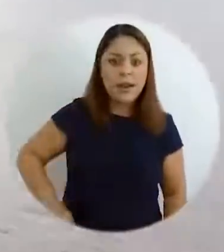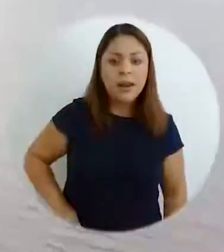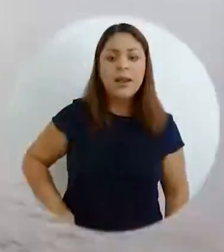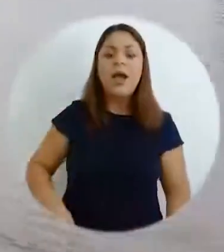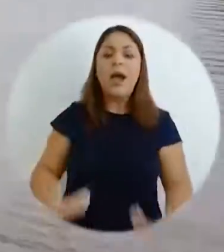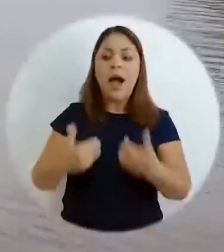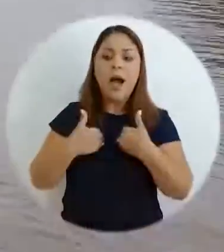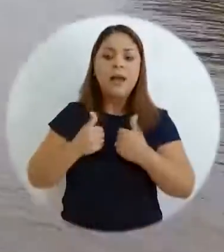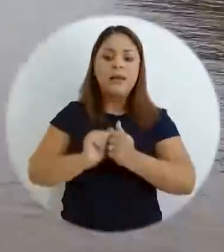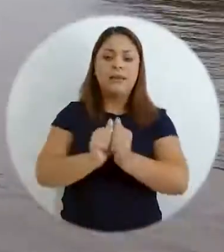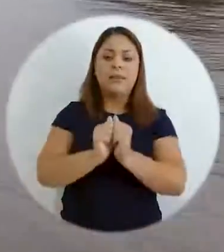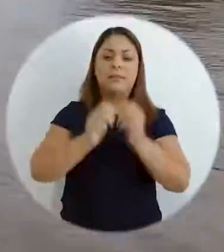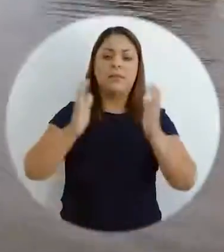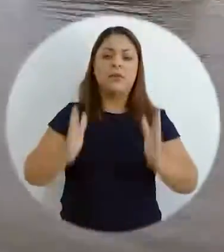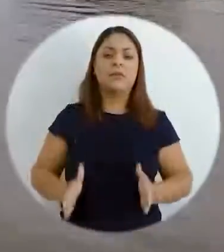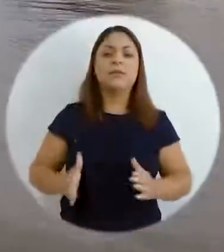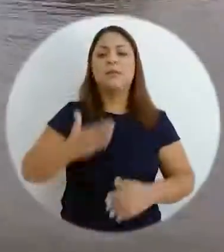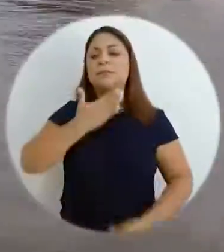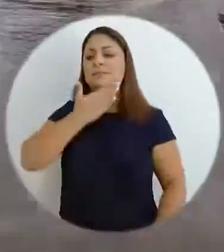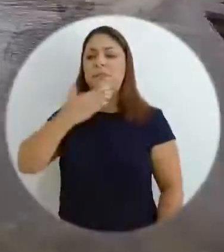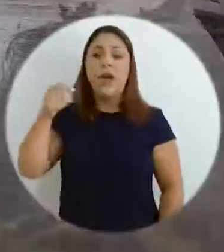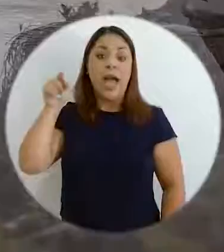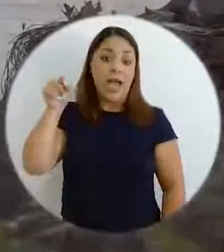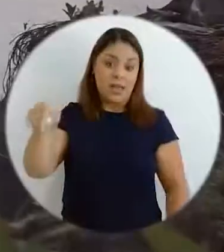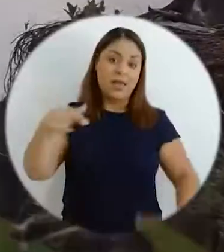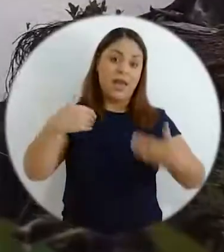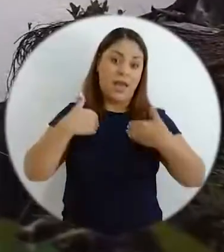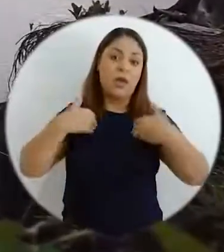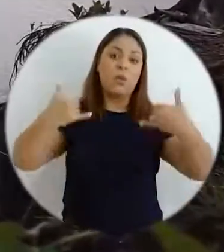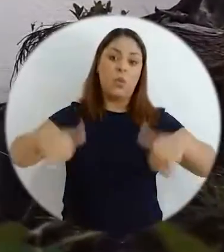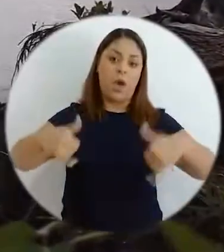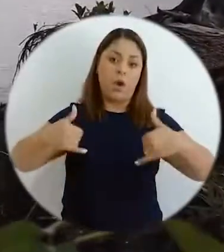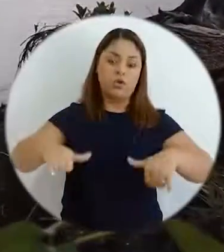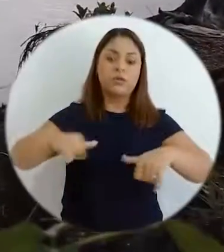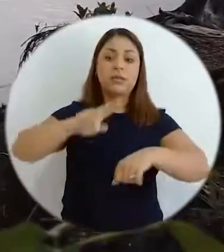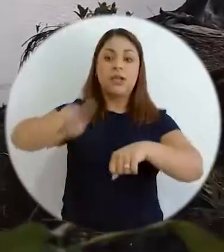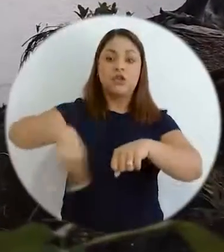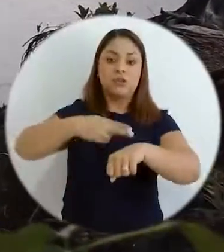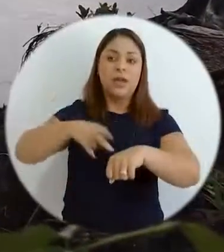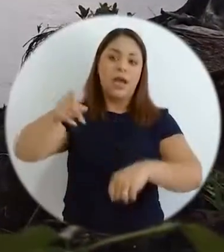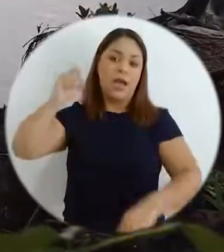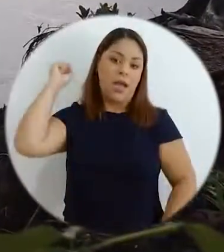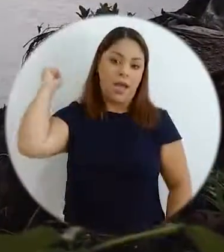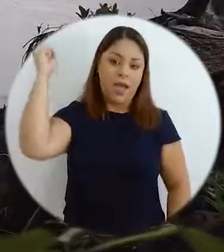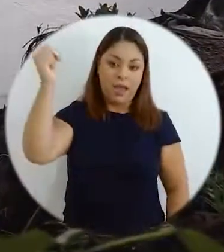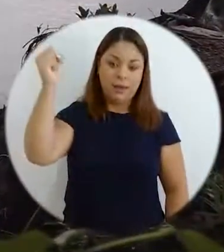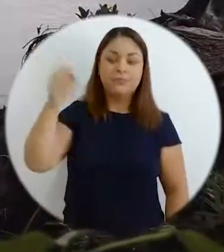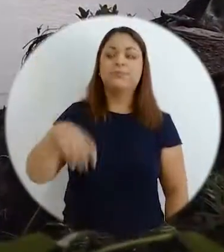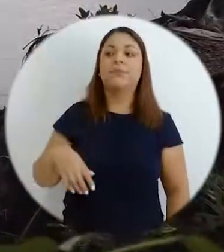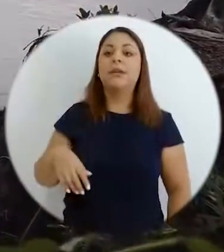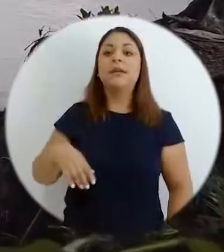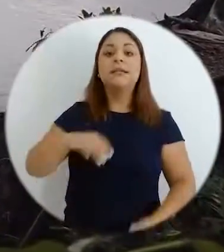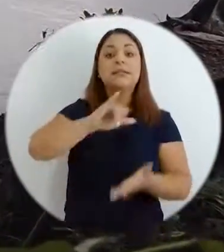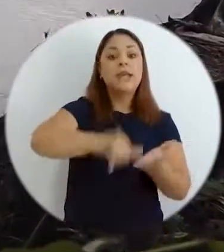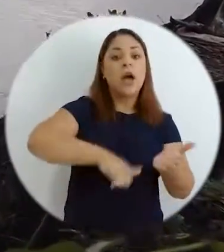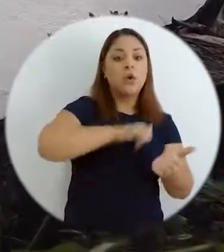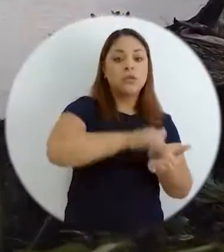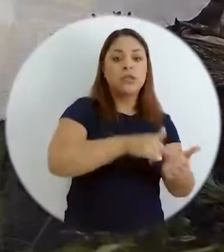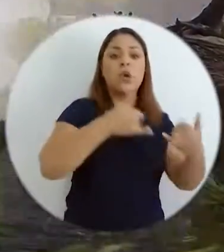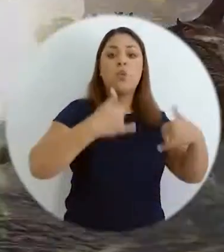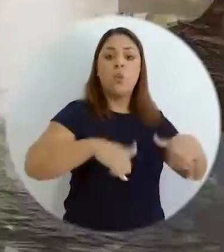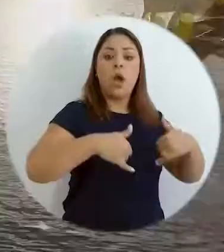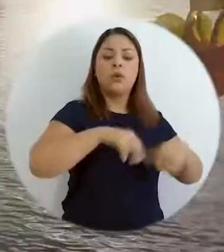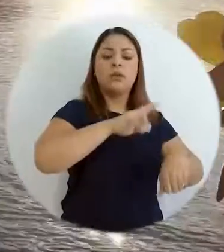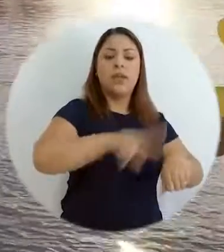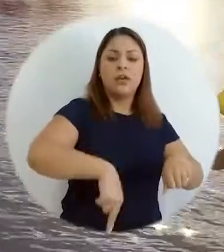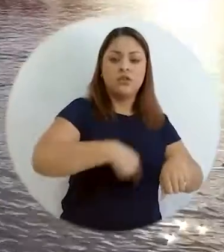deportistas mejor preparados del país. Belén en Juegos Nacionales gana. San José en Juegos Nacionales gana. ¿Por qué?